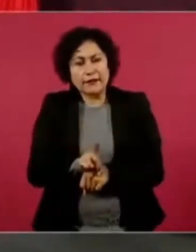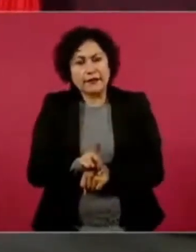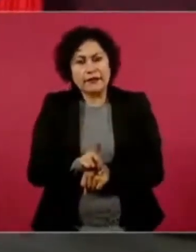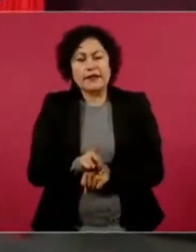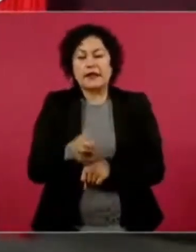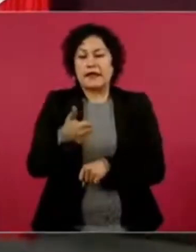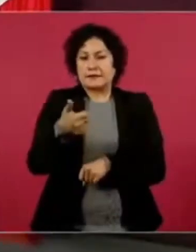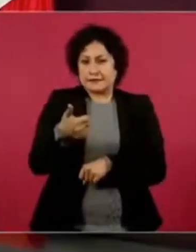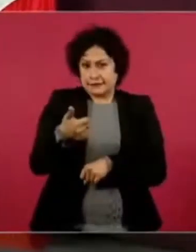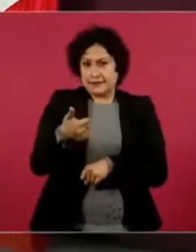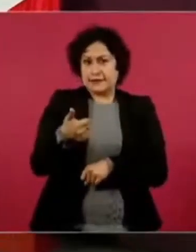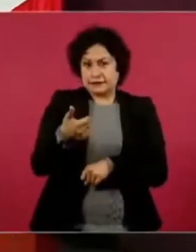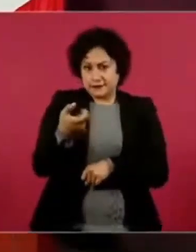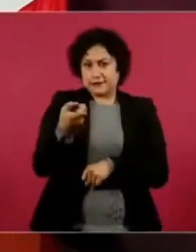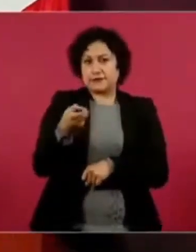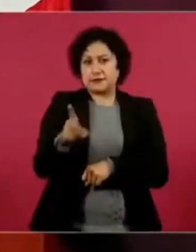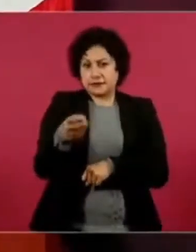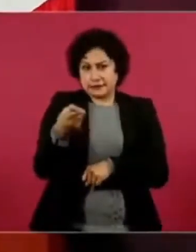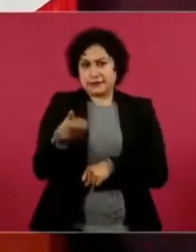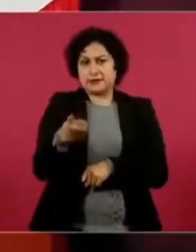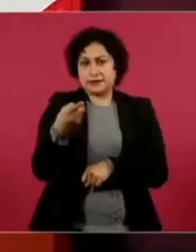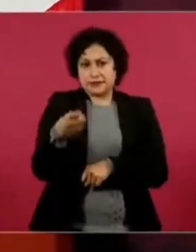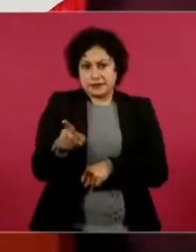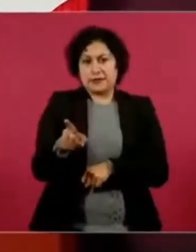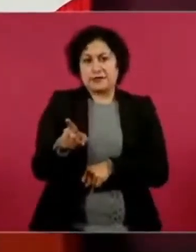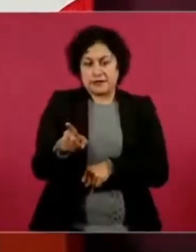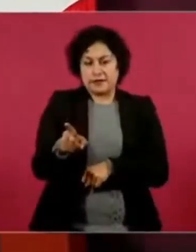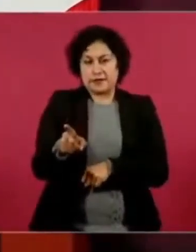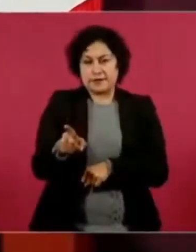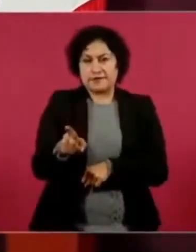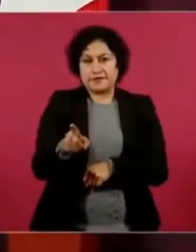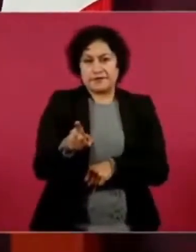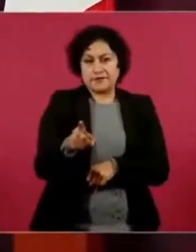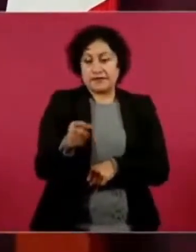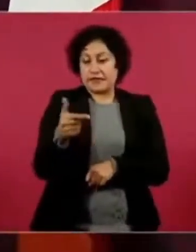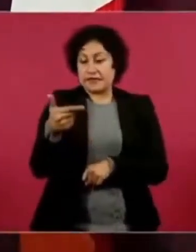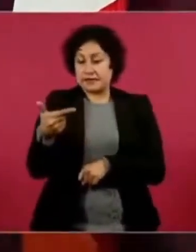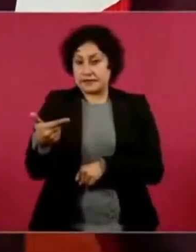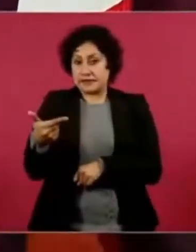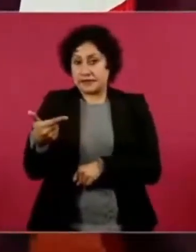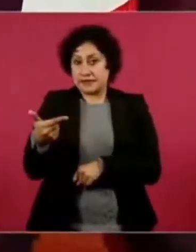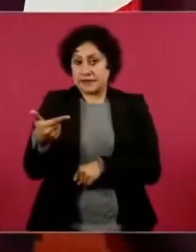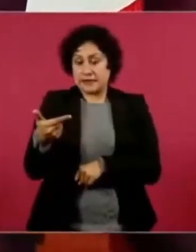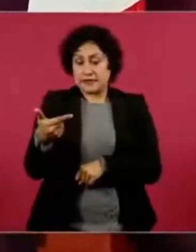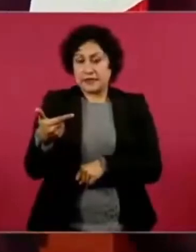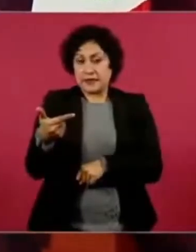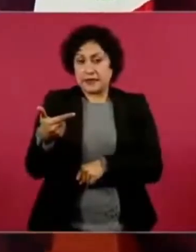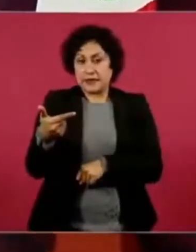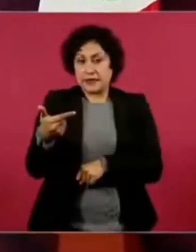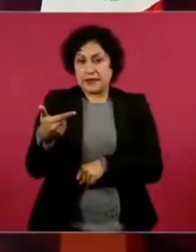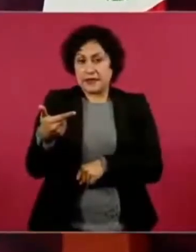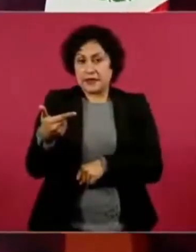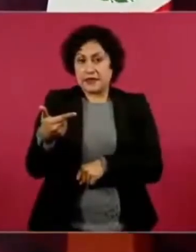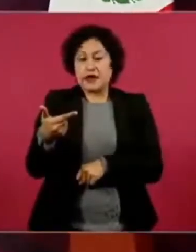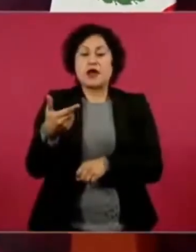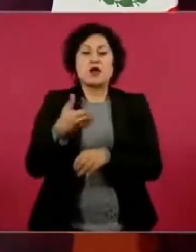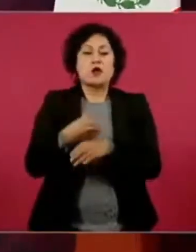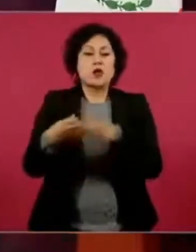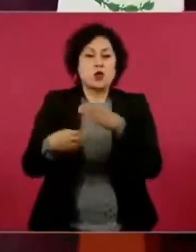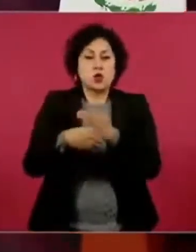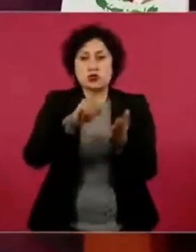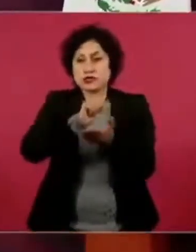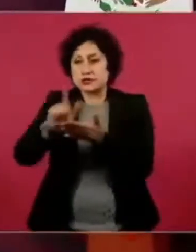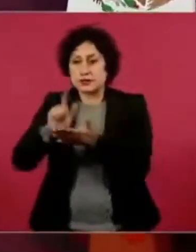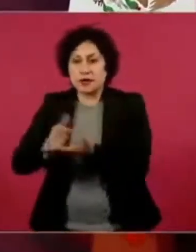Seis. Terminamos el siete de la entrega de los apoyos de limpieza y el